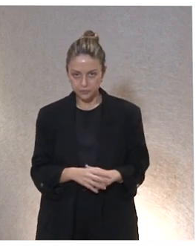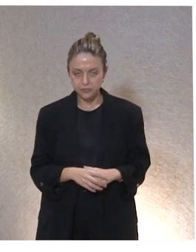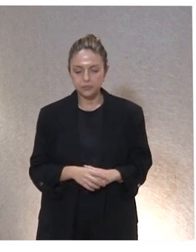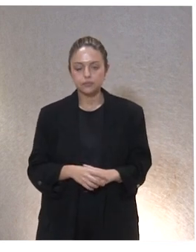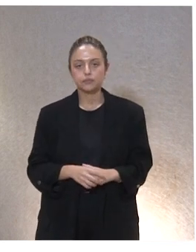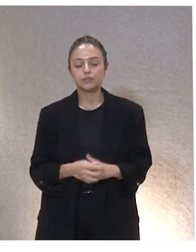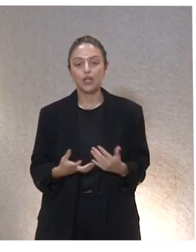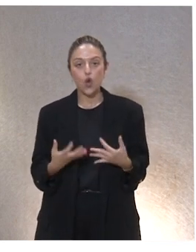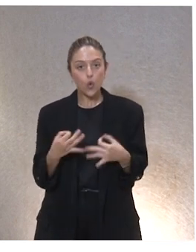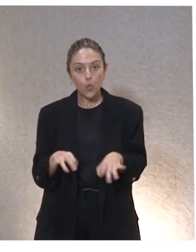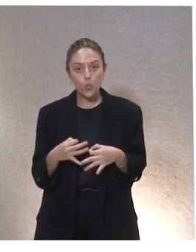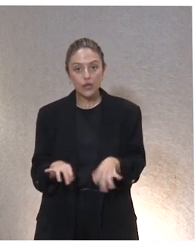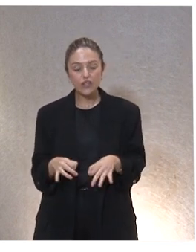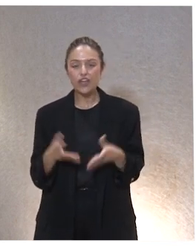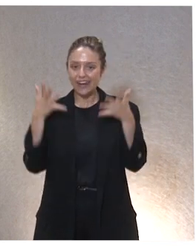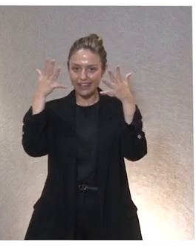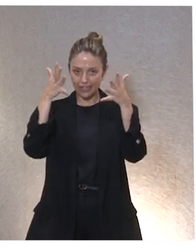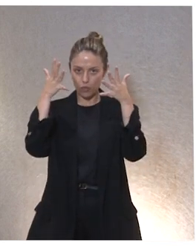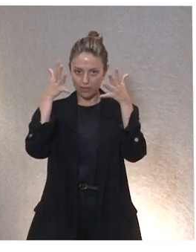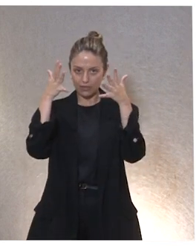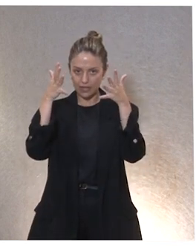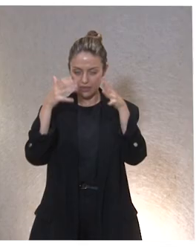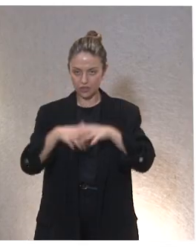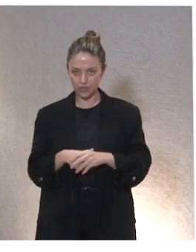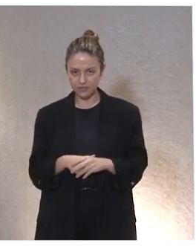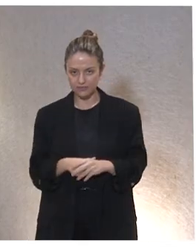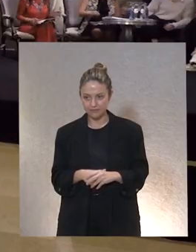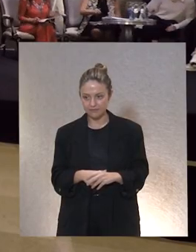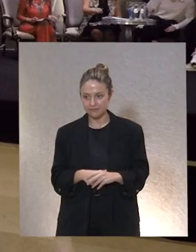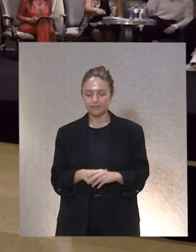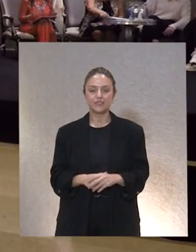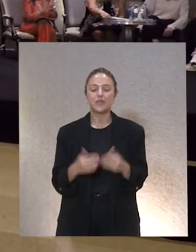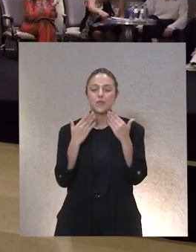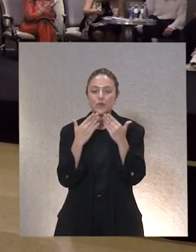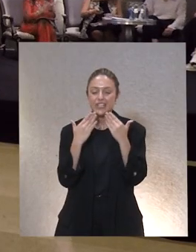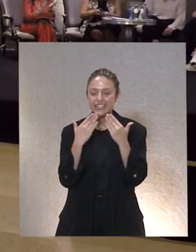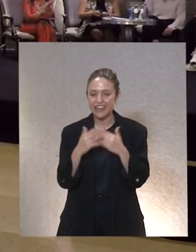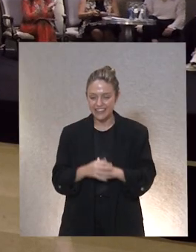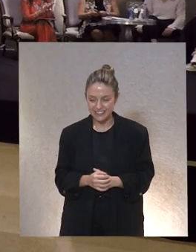lo único que hacemos es recomendaciones. Podríamos, muchas gracias.